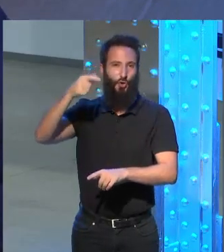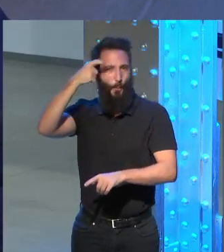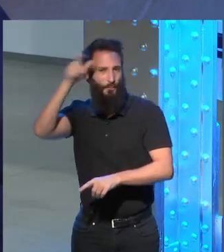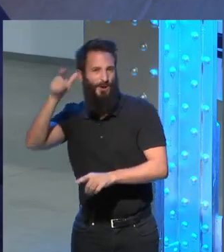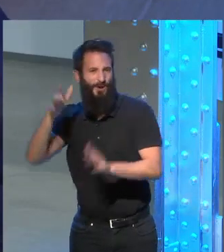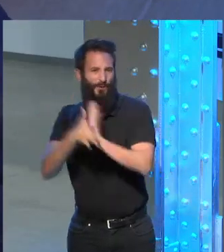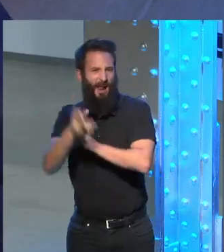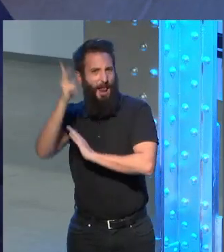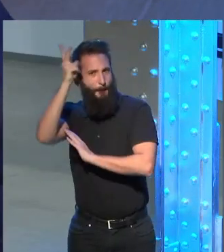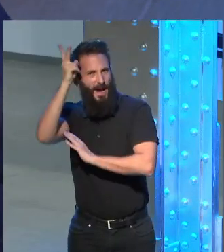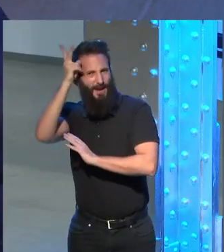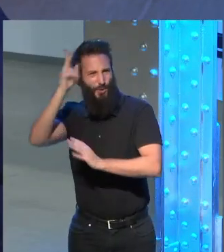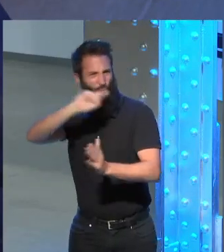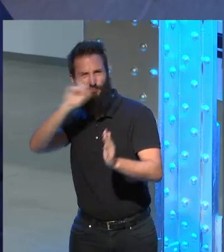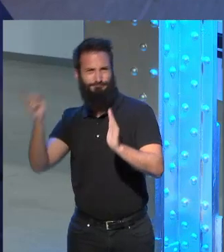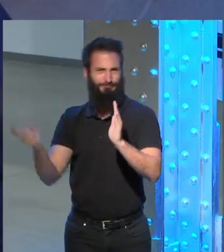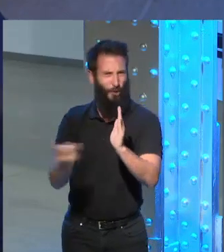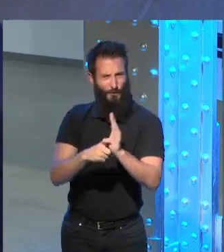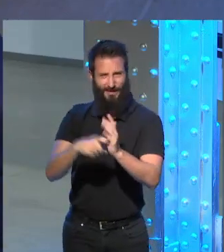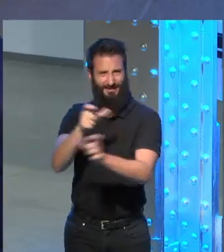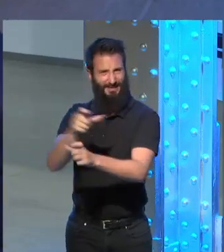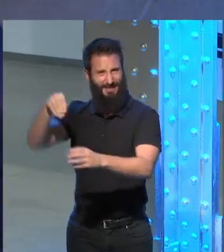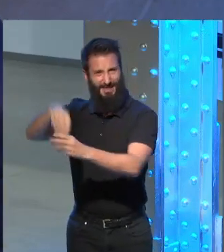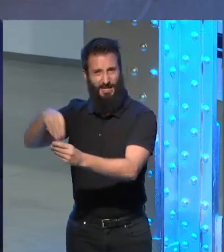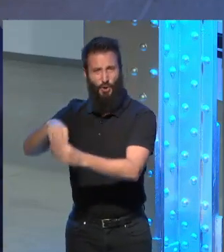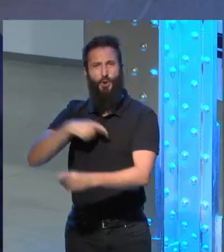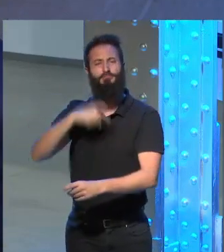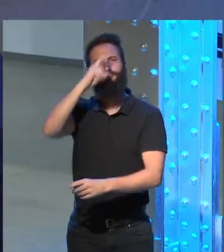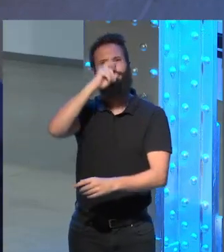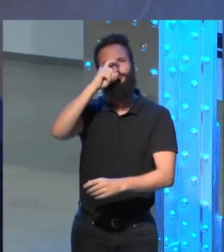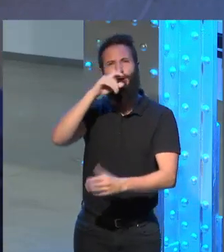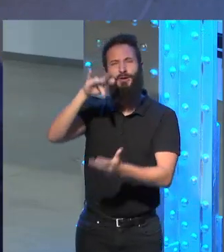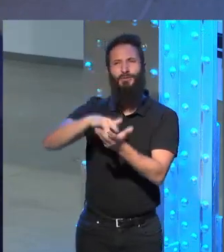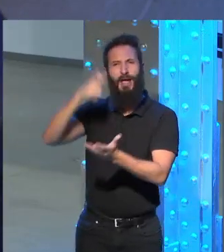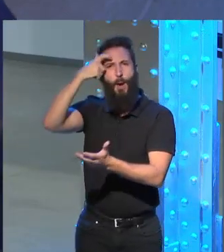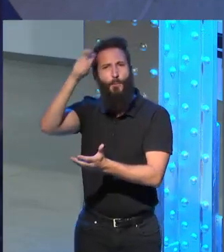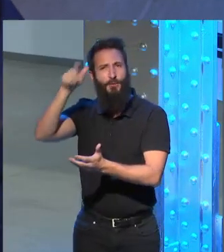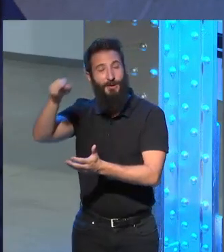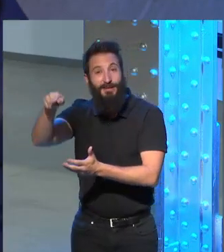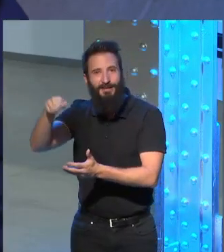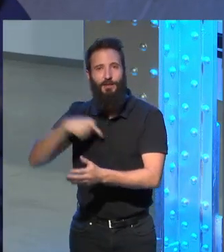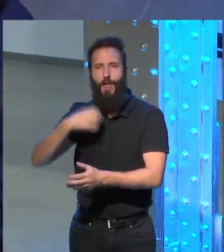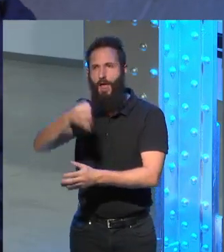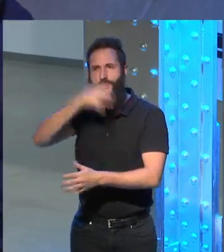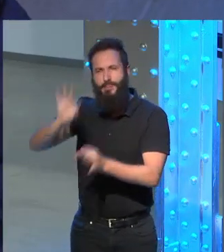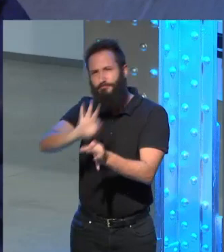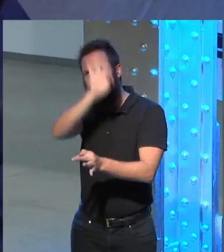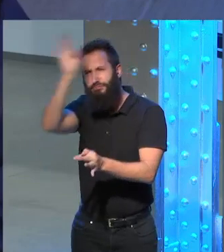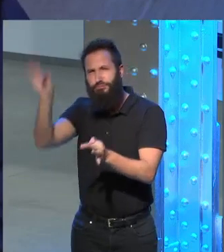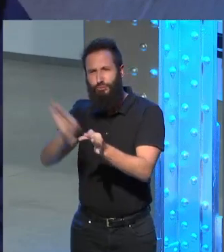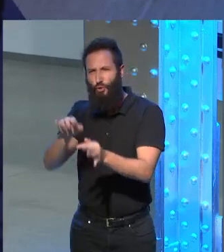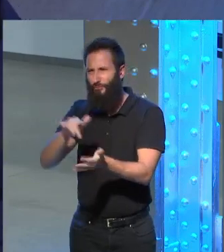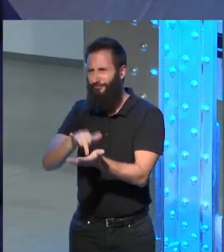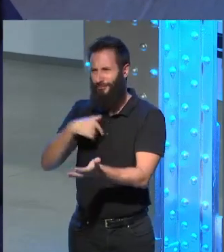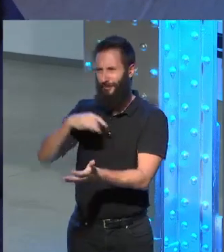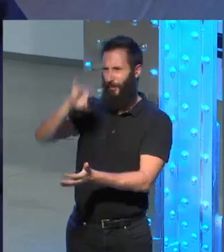peruanizado 100% yo me acuerdo haber pasado toda una tarde en Patterson y me quedé impresionadísimo porque los restaurantes